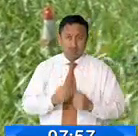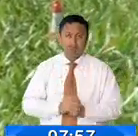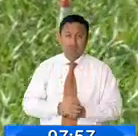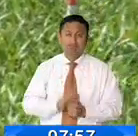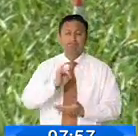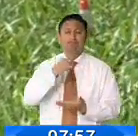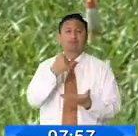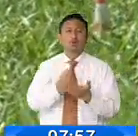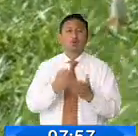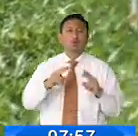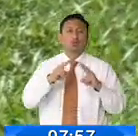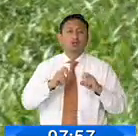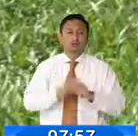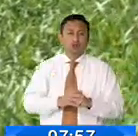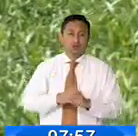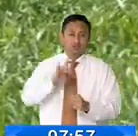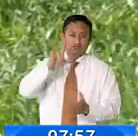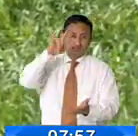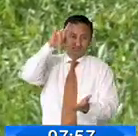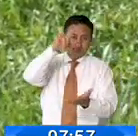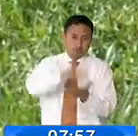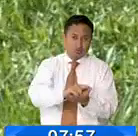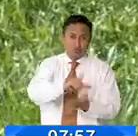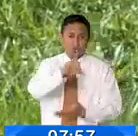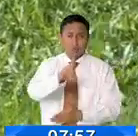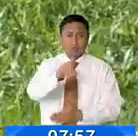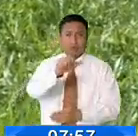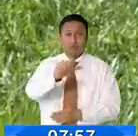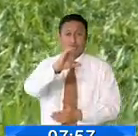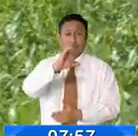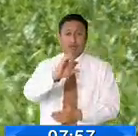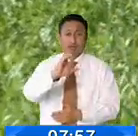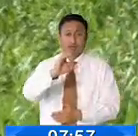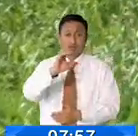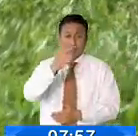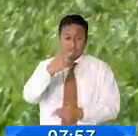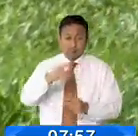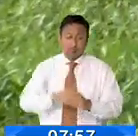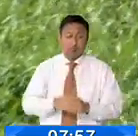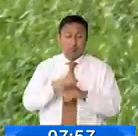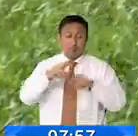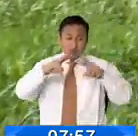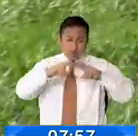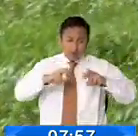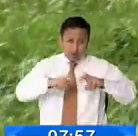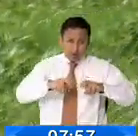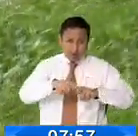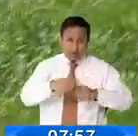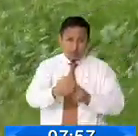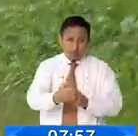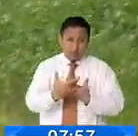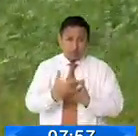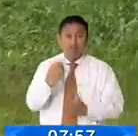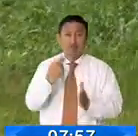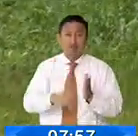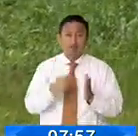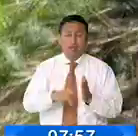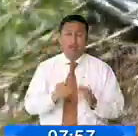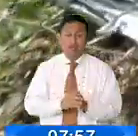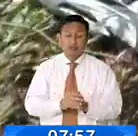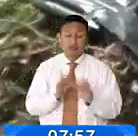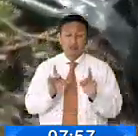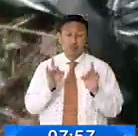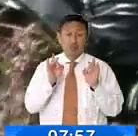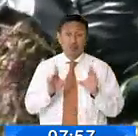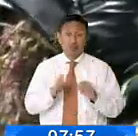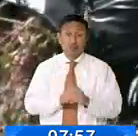Investigadora de Accidentes Aéreos de la Dirección General de Aviación Civil levantará un informe sobre este lamentable hecho, que por suerte